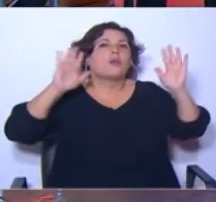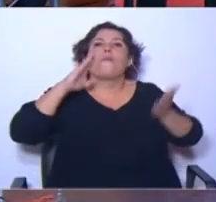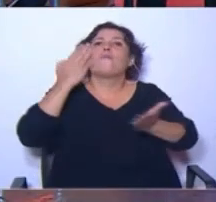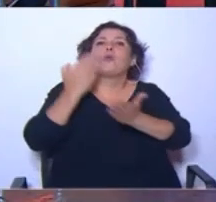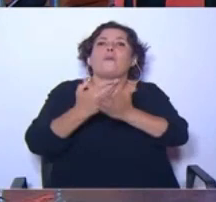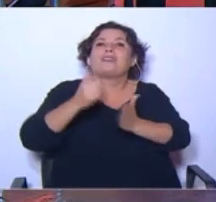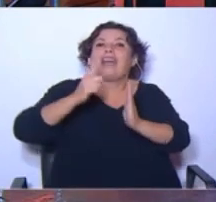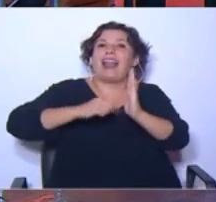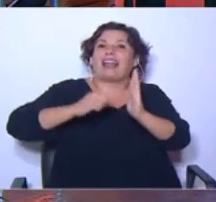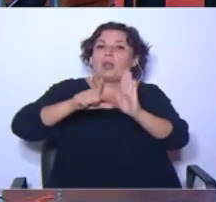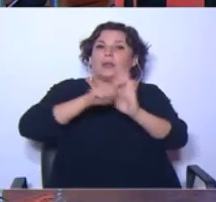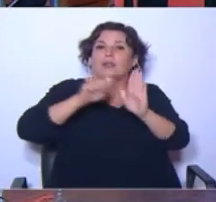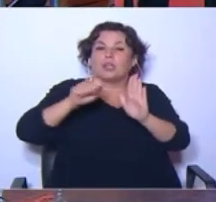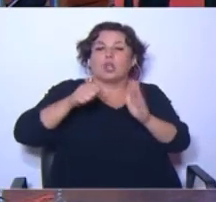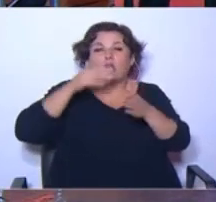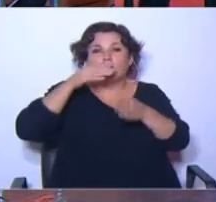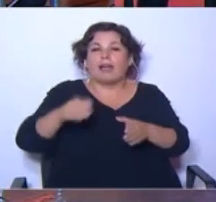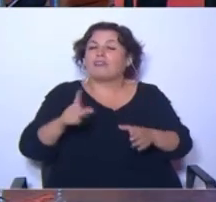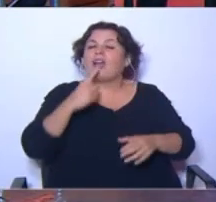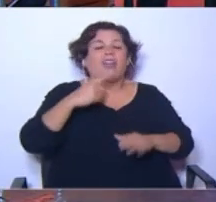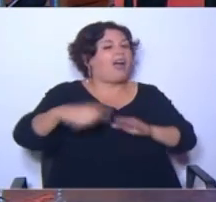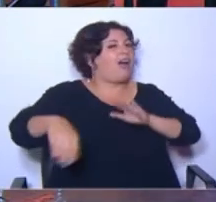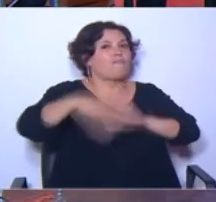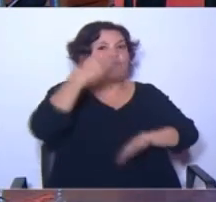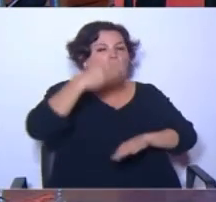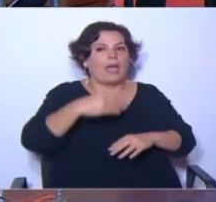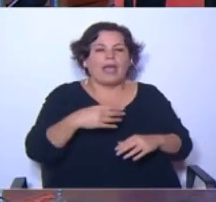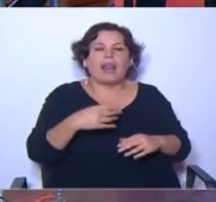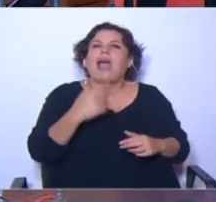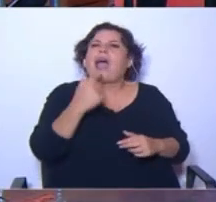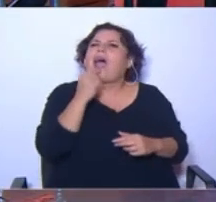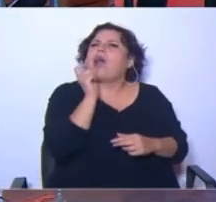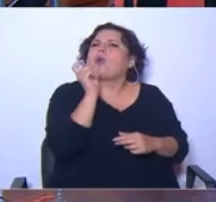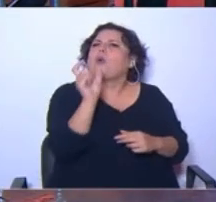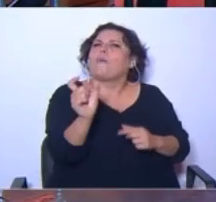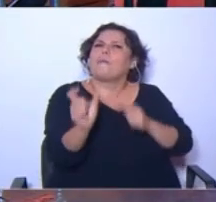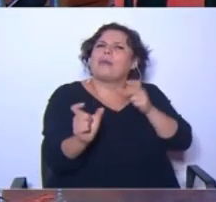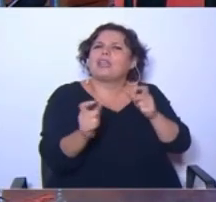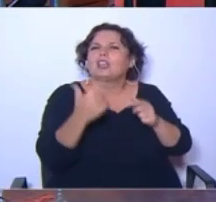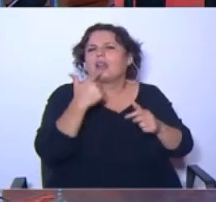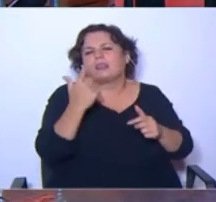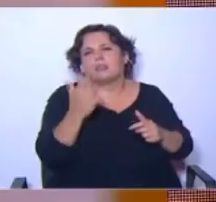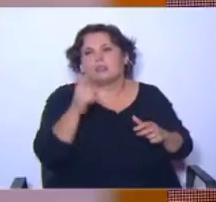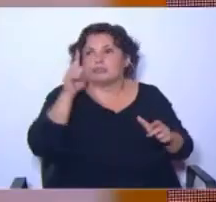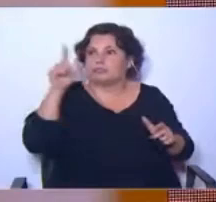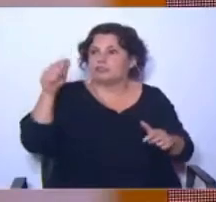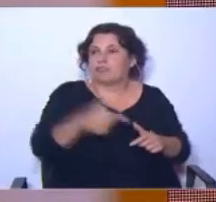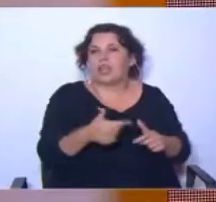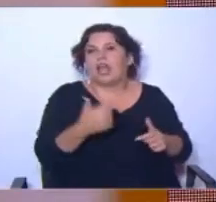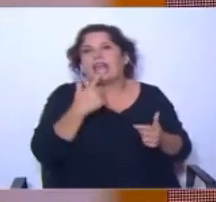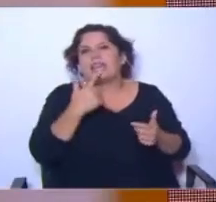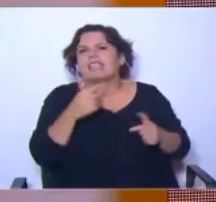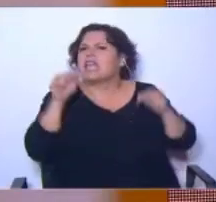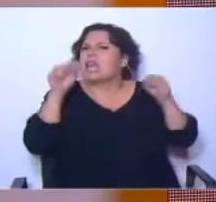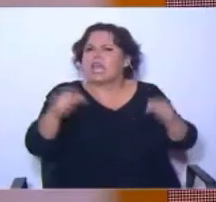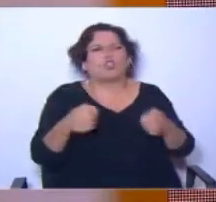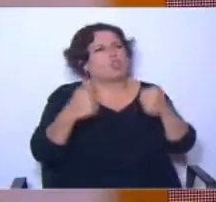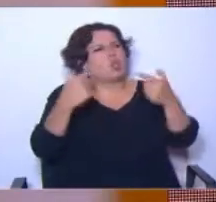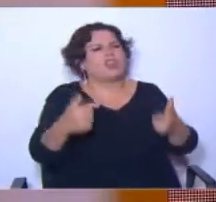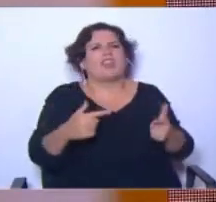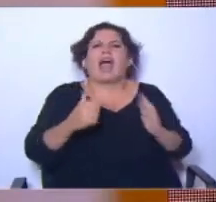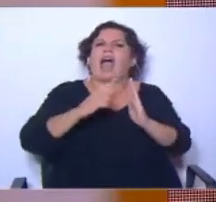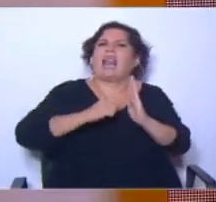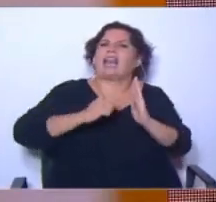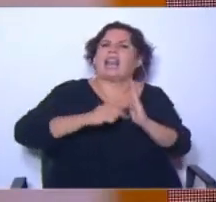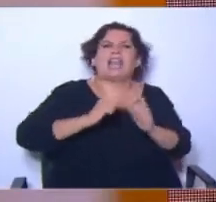alquileres de la LUC terminás afuera. El argumento que se quiere colocar es un argumento insólito. Dicen, esto crea el alquiler sin